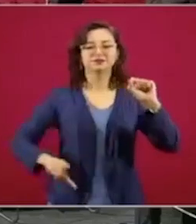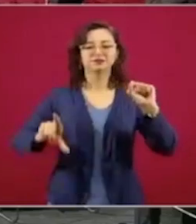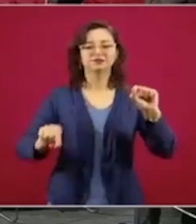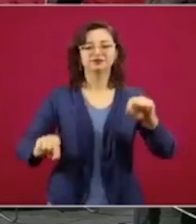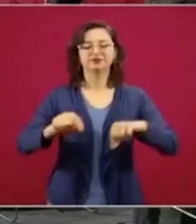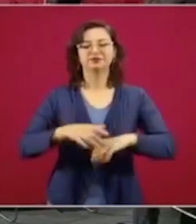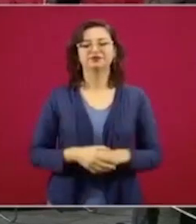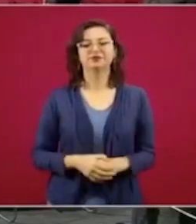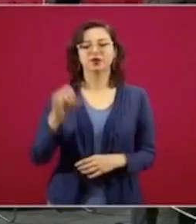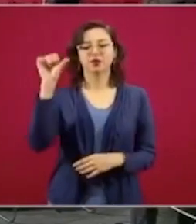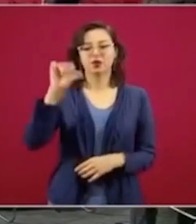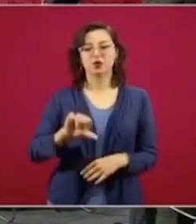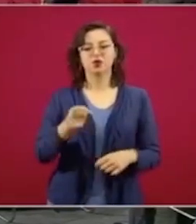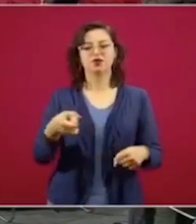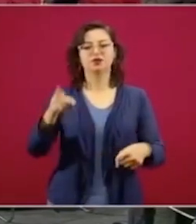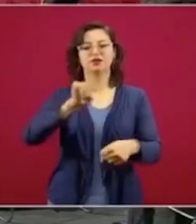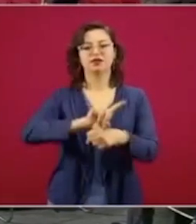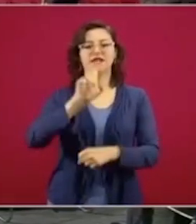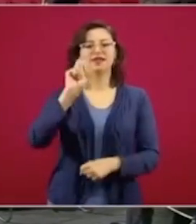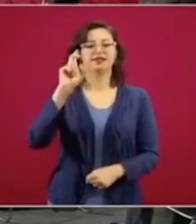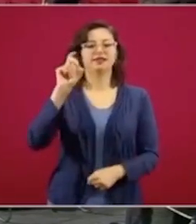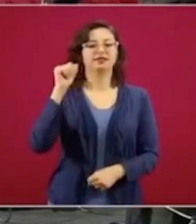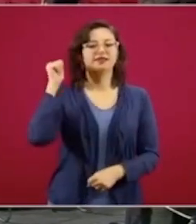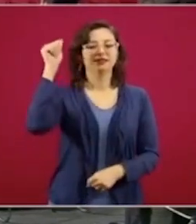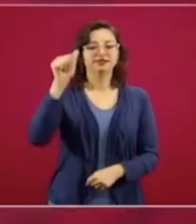Hoy, 30 de abril,